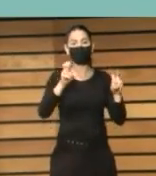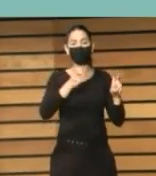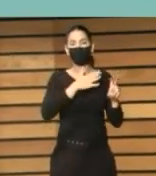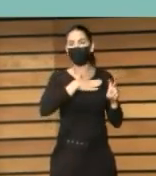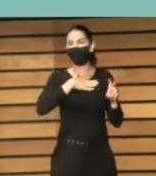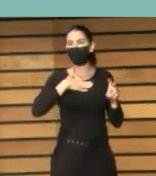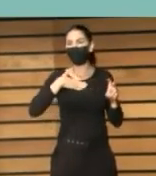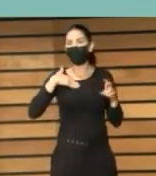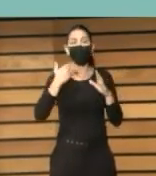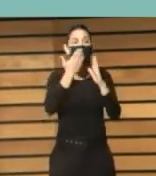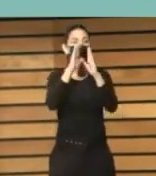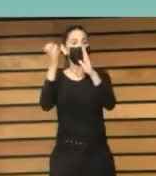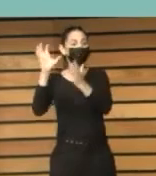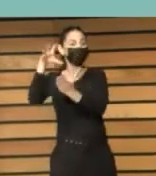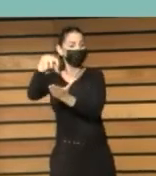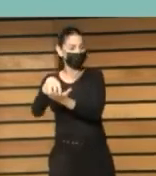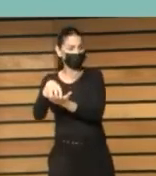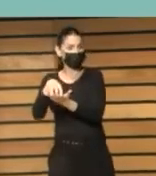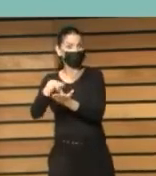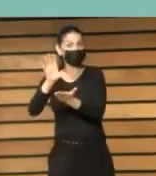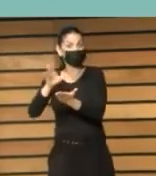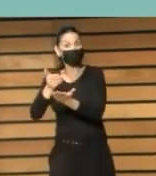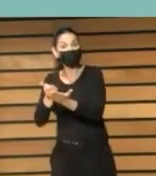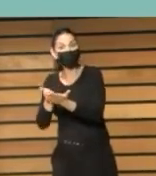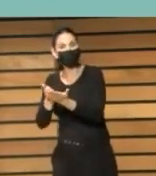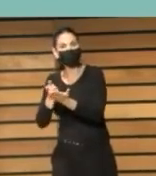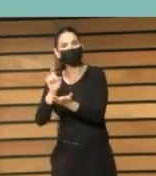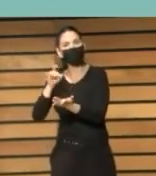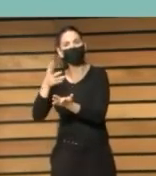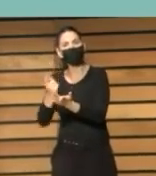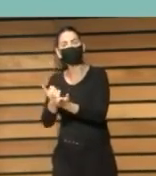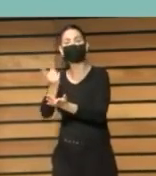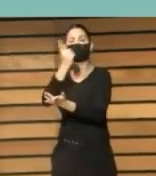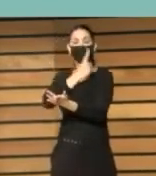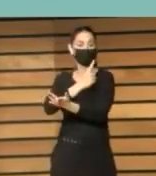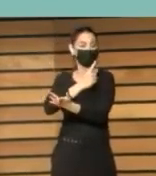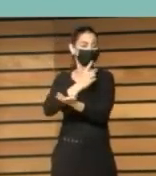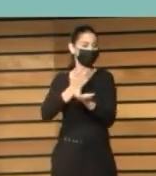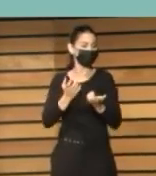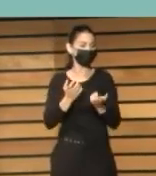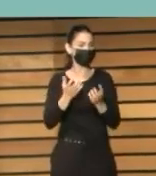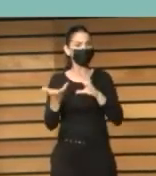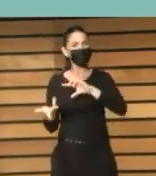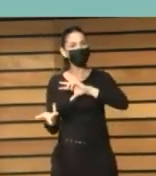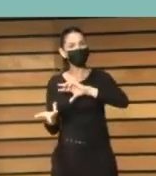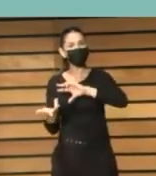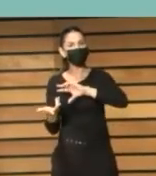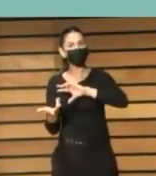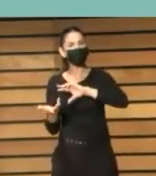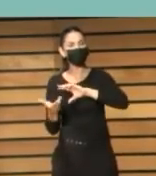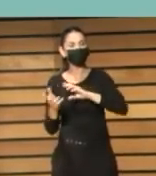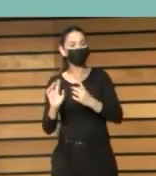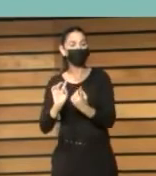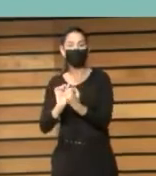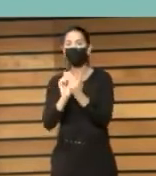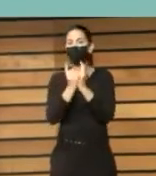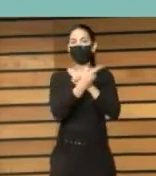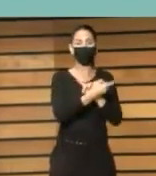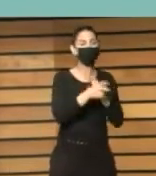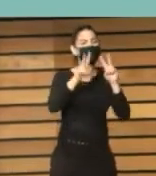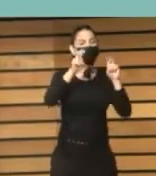las bibliotecas de salir de las bibliotecas y de transversalizarse entre comillas en otras políticas